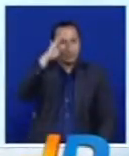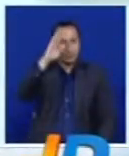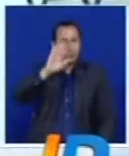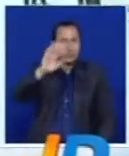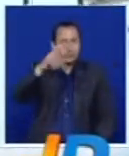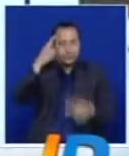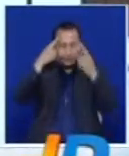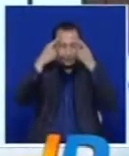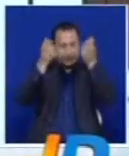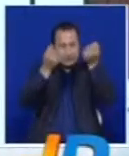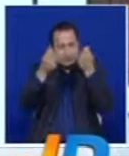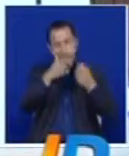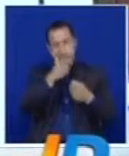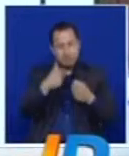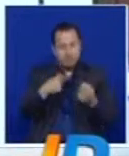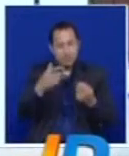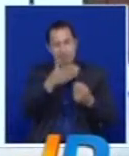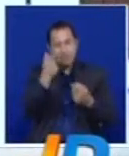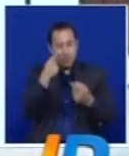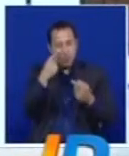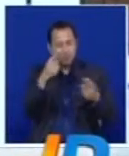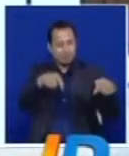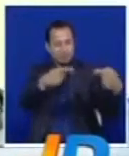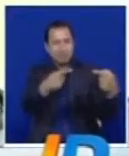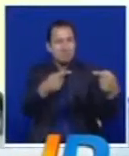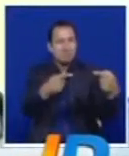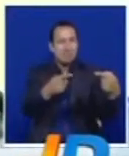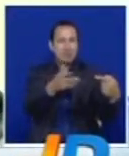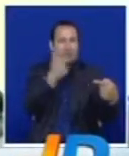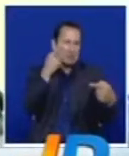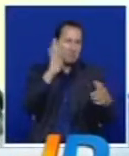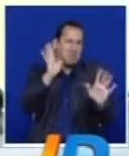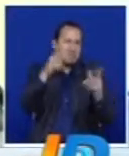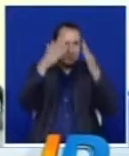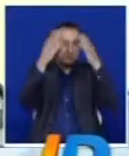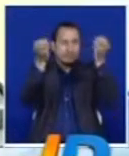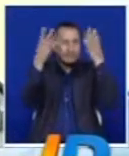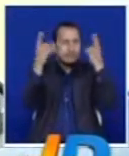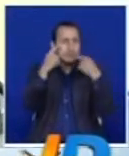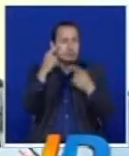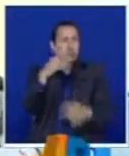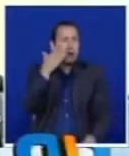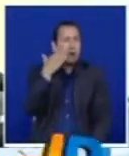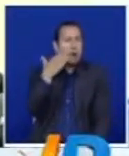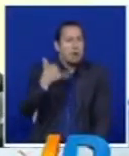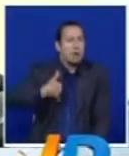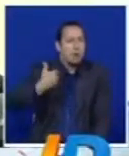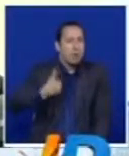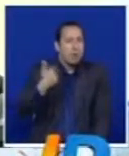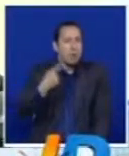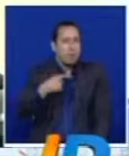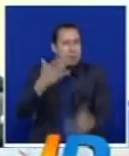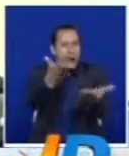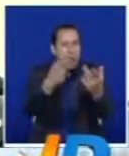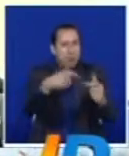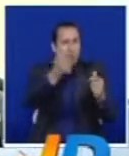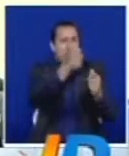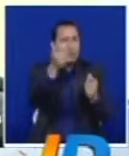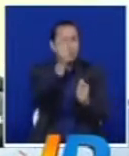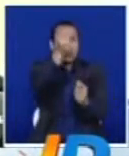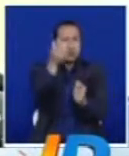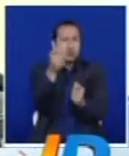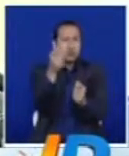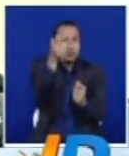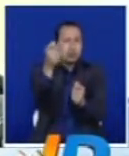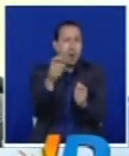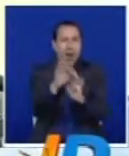esta estrategia para evitar entrar en confrontación con los manifestantes. No atocar a un muchacho que está expresando un sentimiento con un graffiti